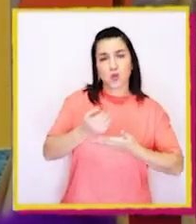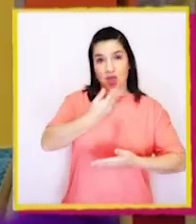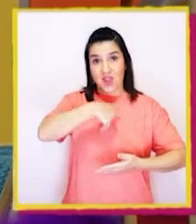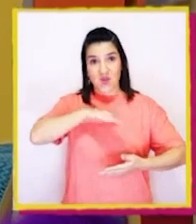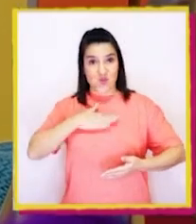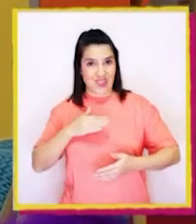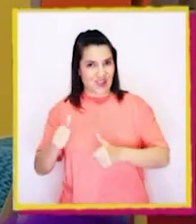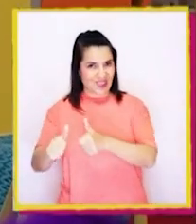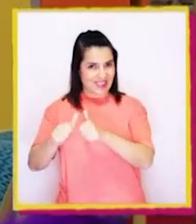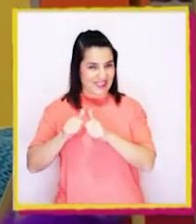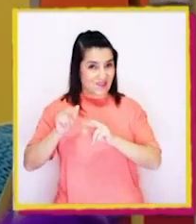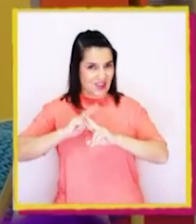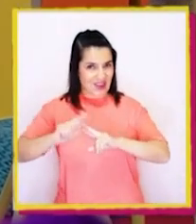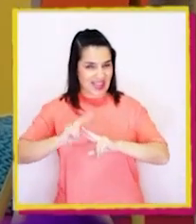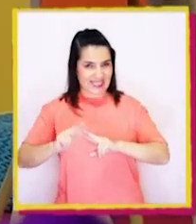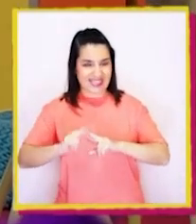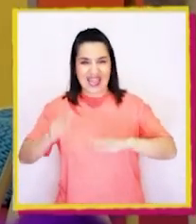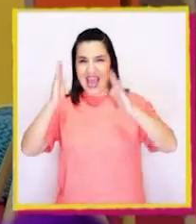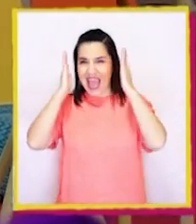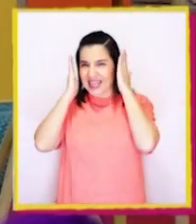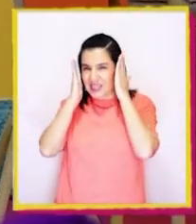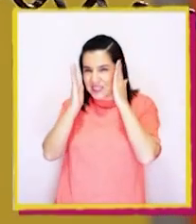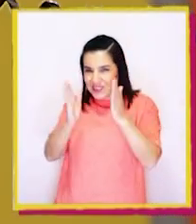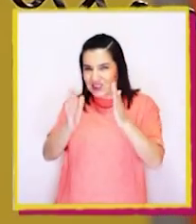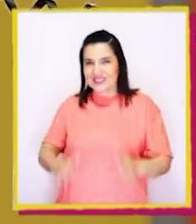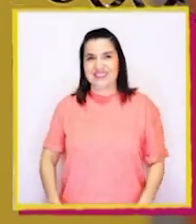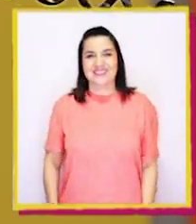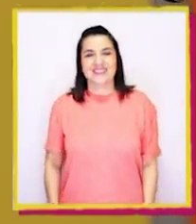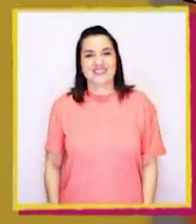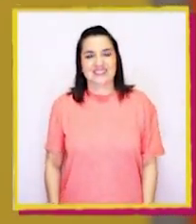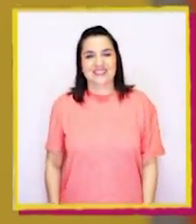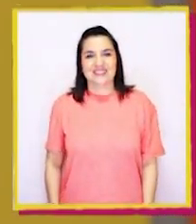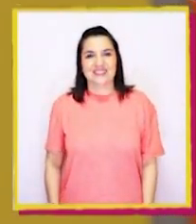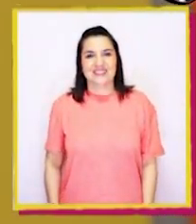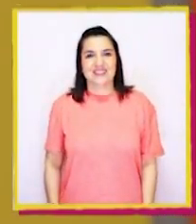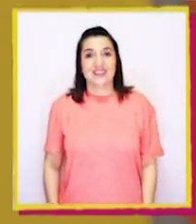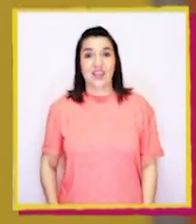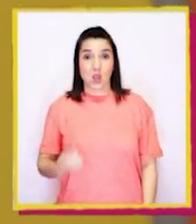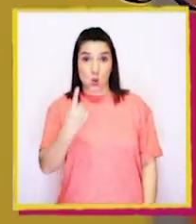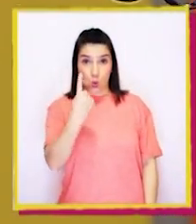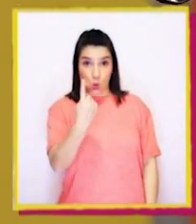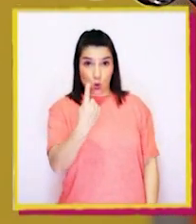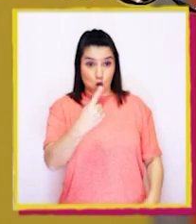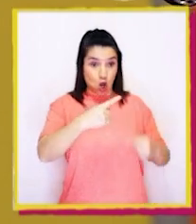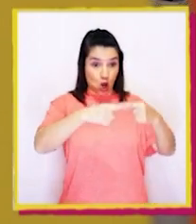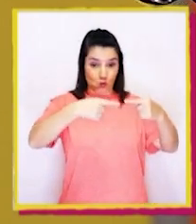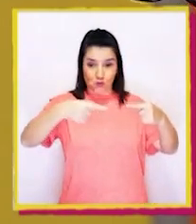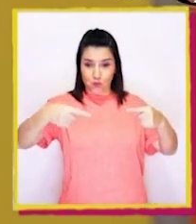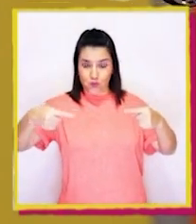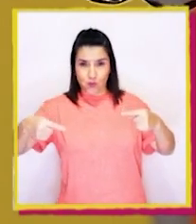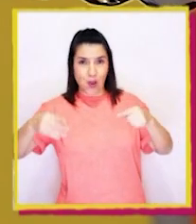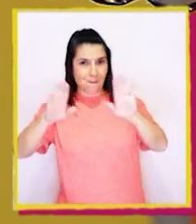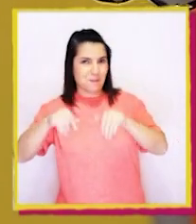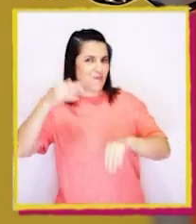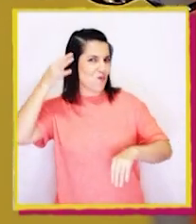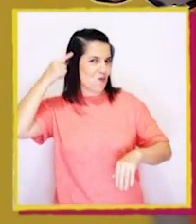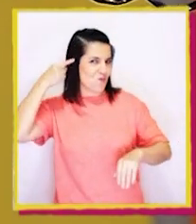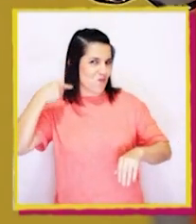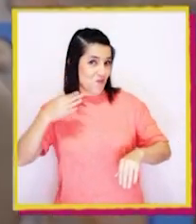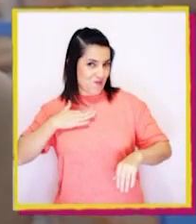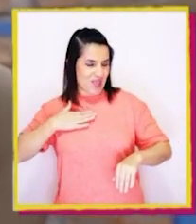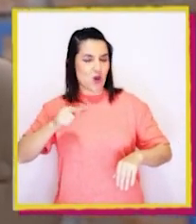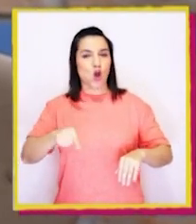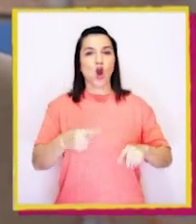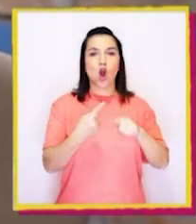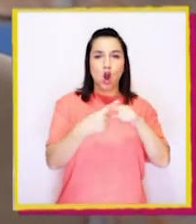para nuestro siguiente desafío. Pongan mucha atención. Uno es enroscado como mis rulos y el otro es